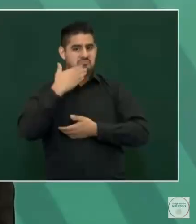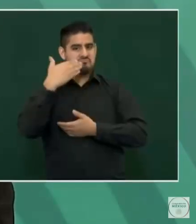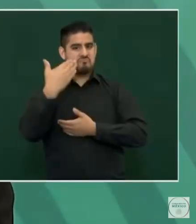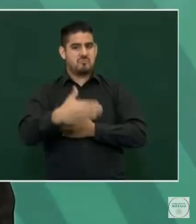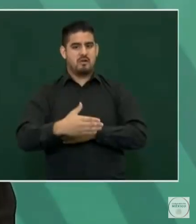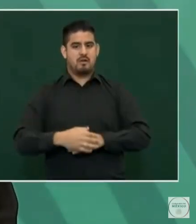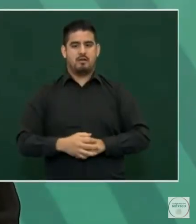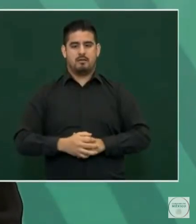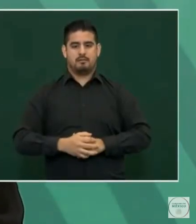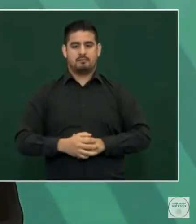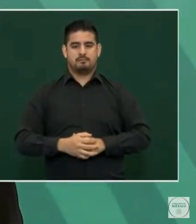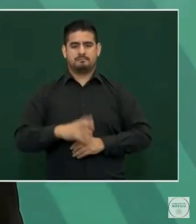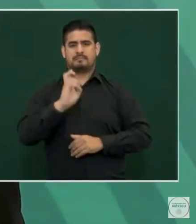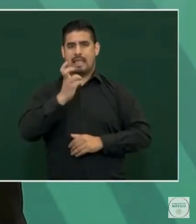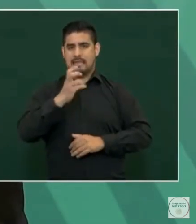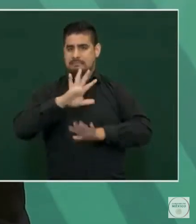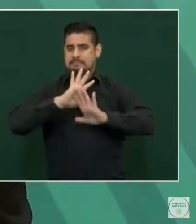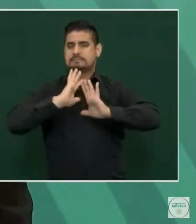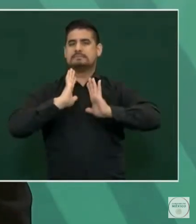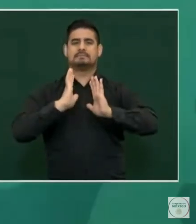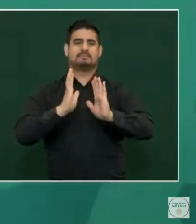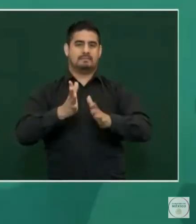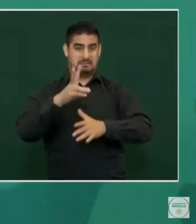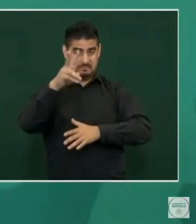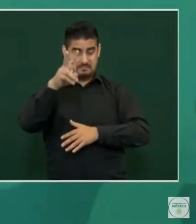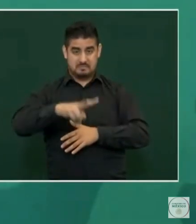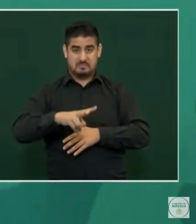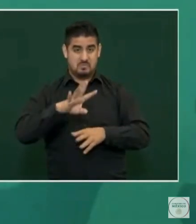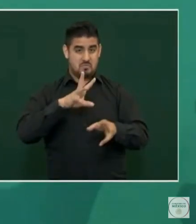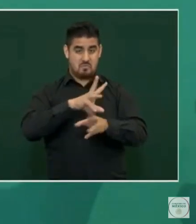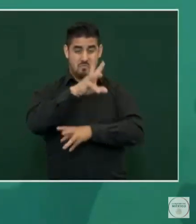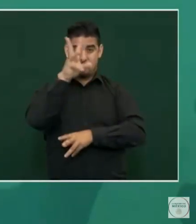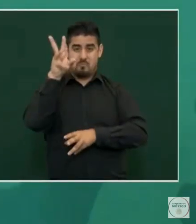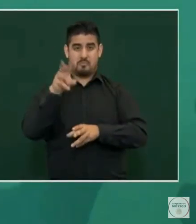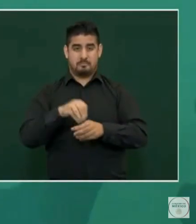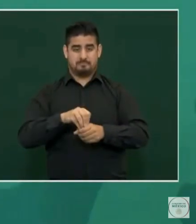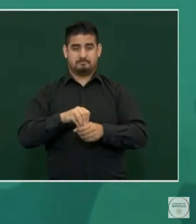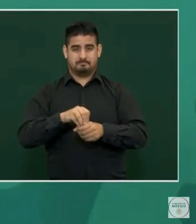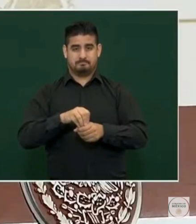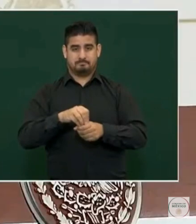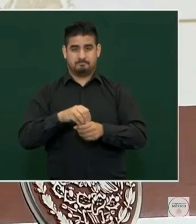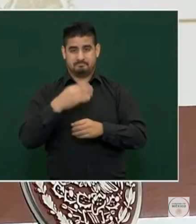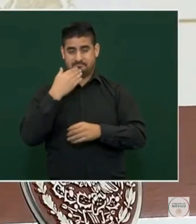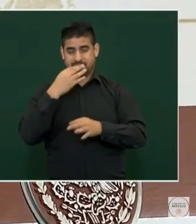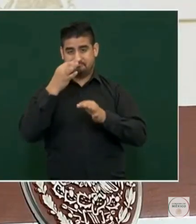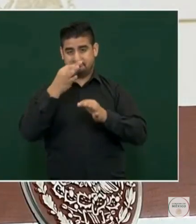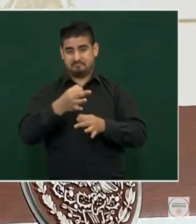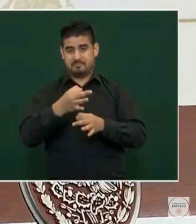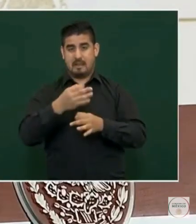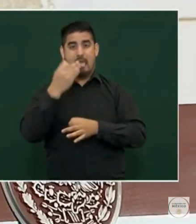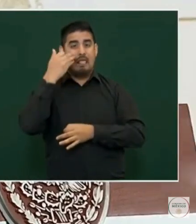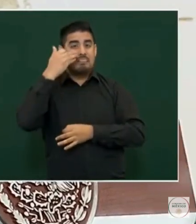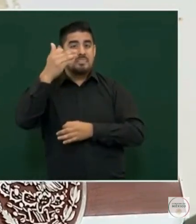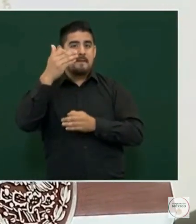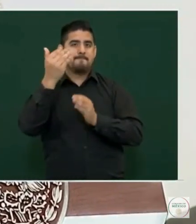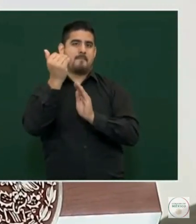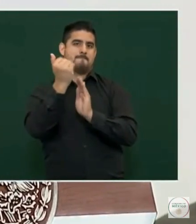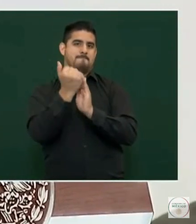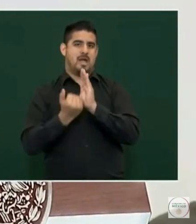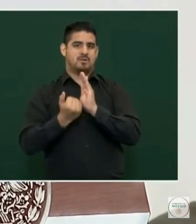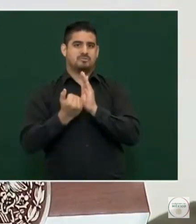Entonces, esto ya corta completamente el tiempo de traslado